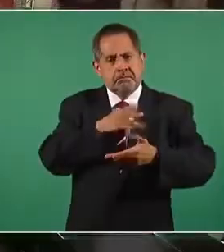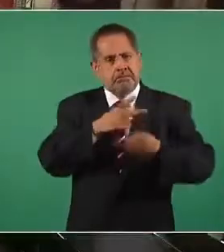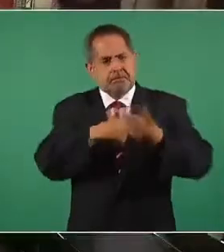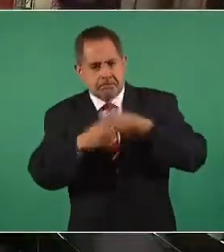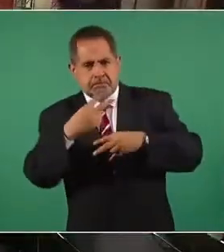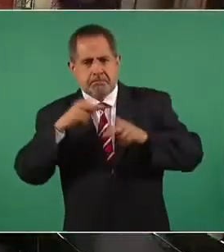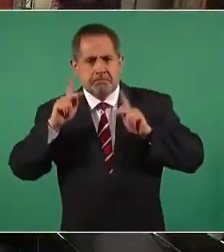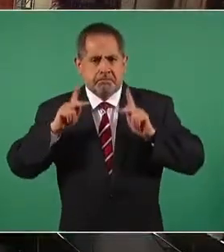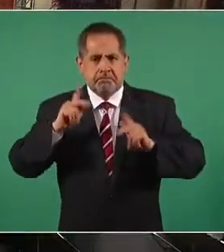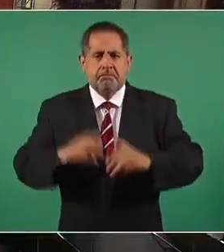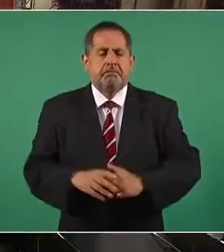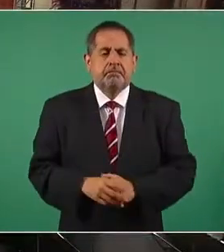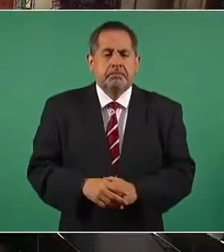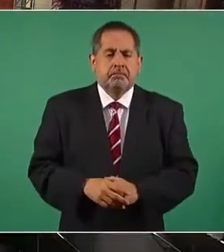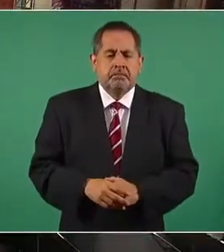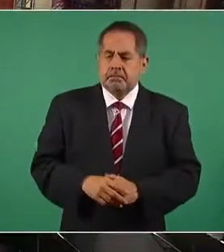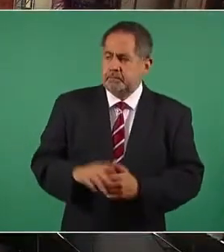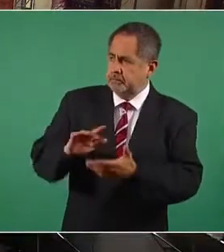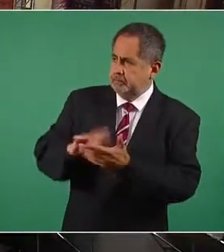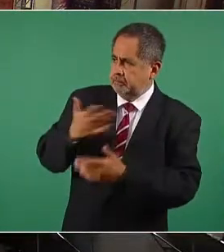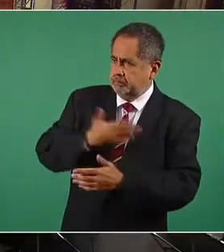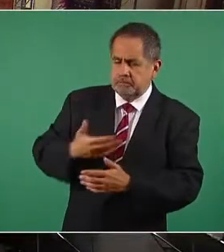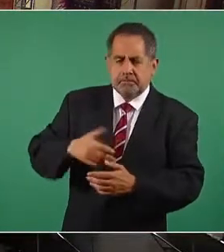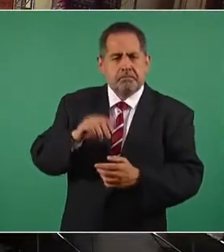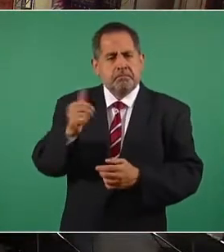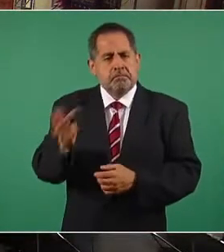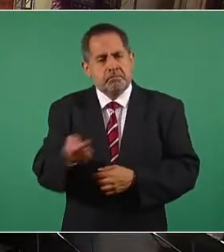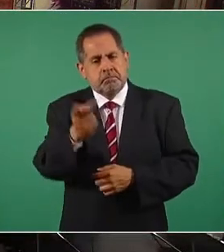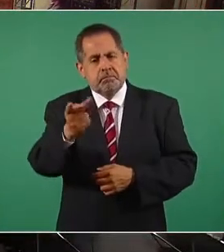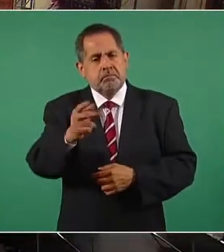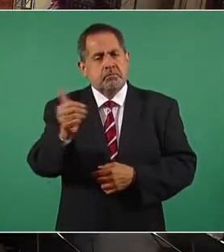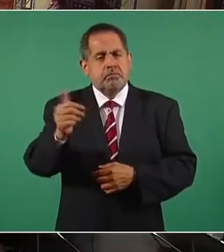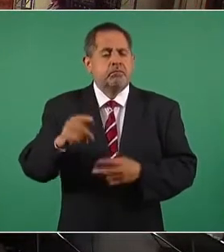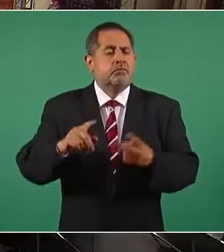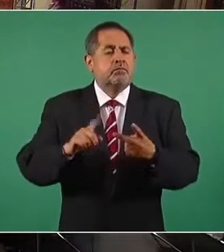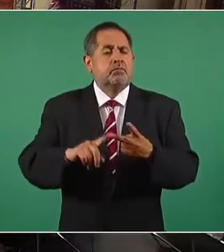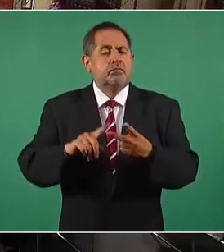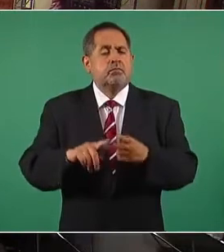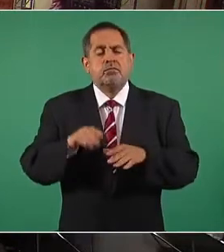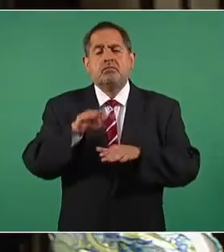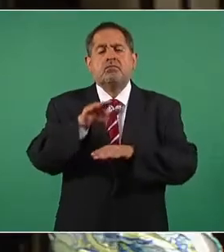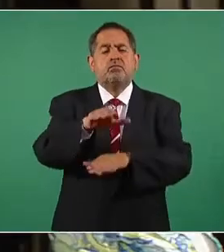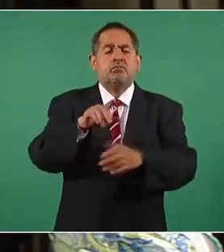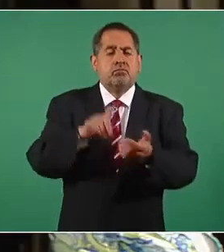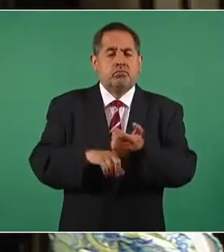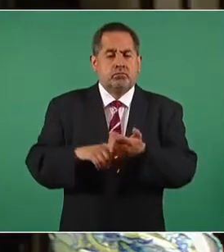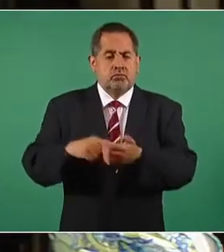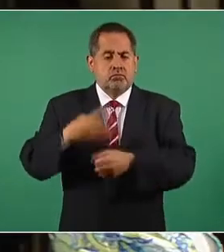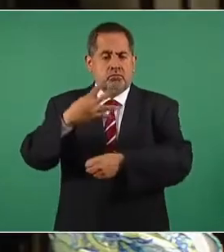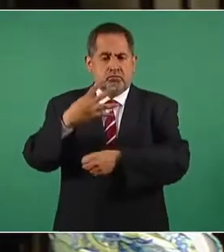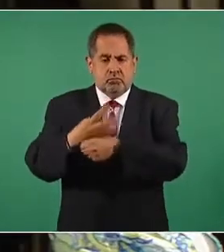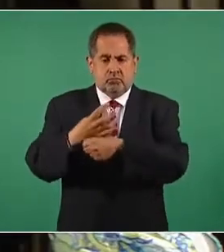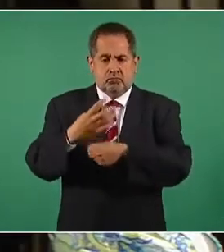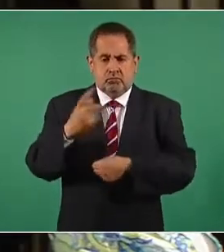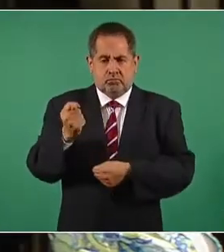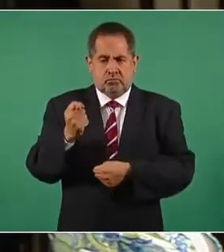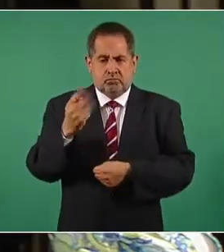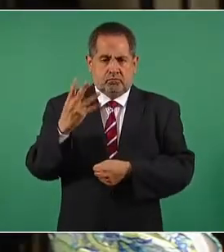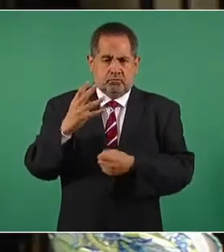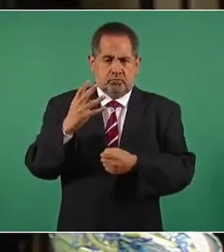Y ahora, un poco unado al contexto que usted ha platicado sobre la consolidación de la Cuarta Transformación,